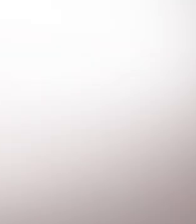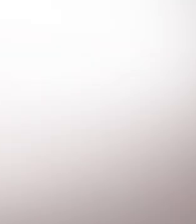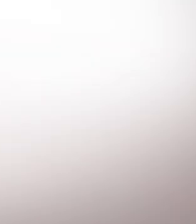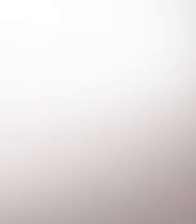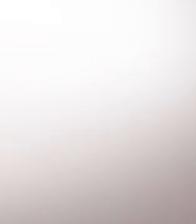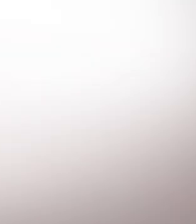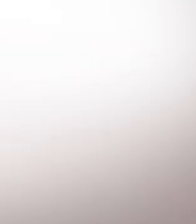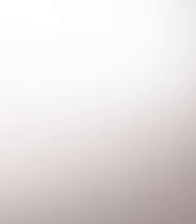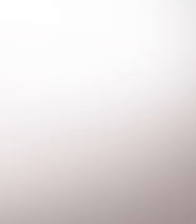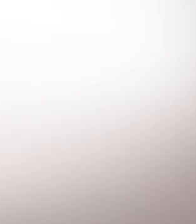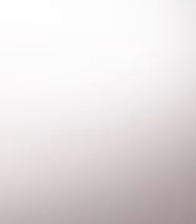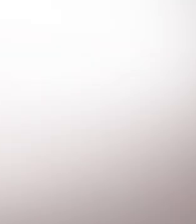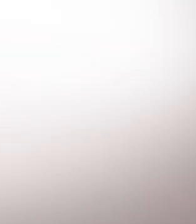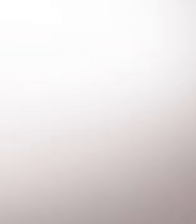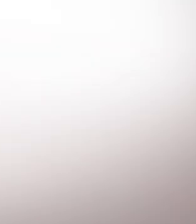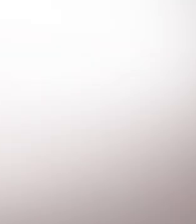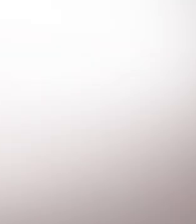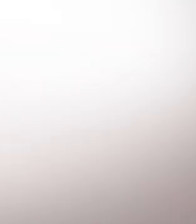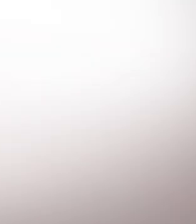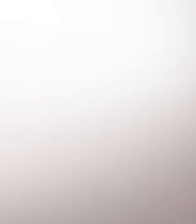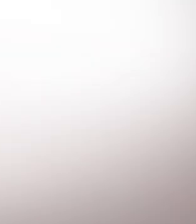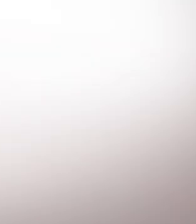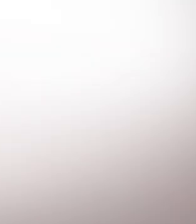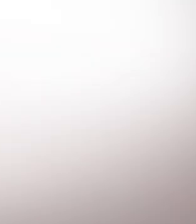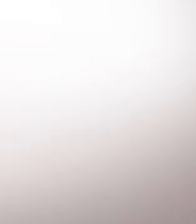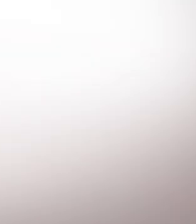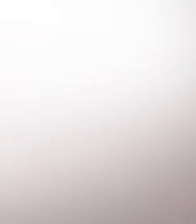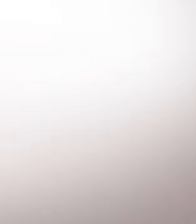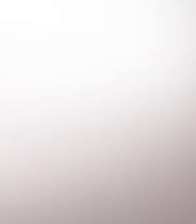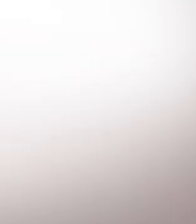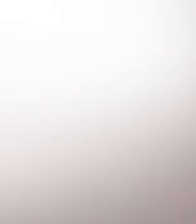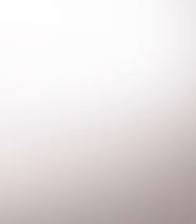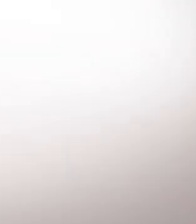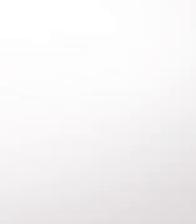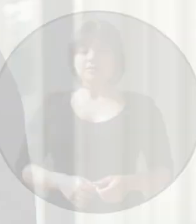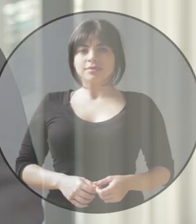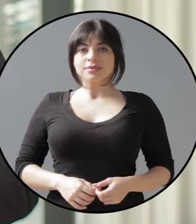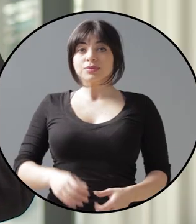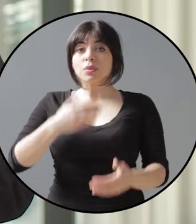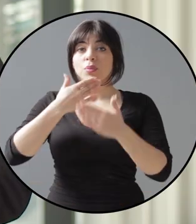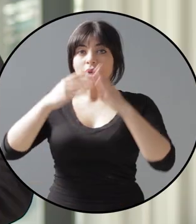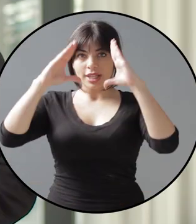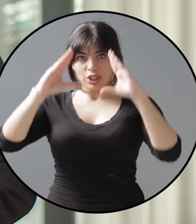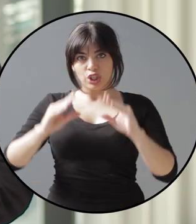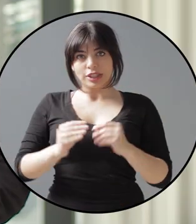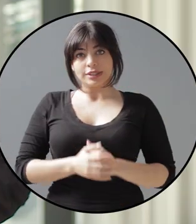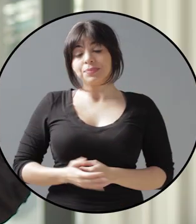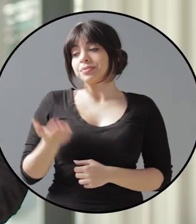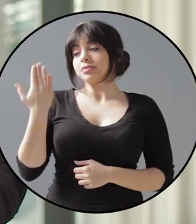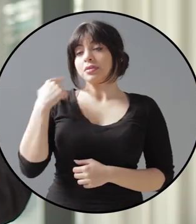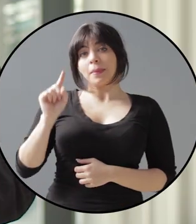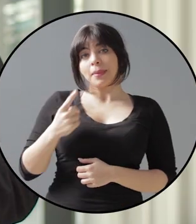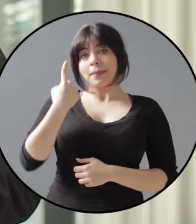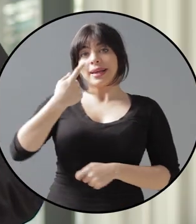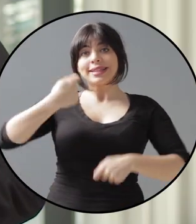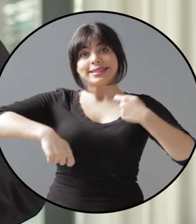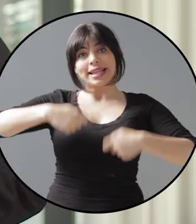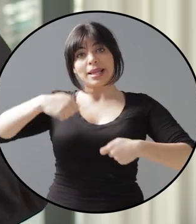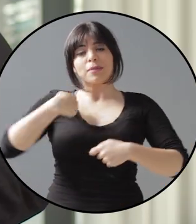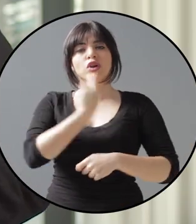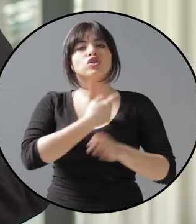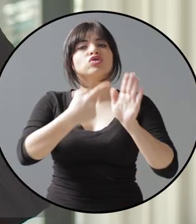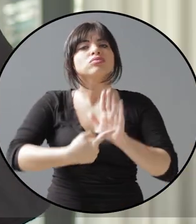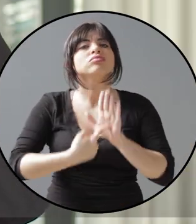¿Qué es el Buenas noches. El pasado 1 de